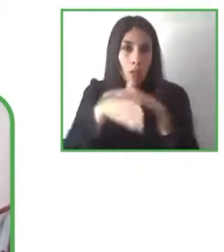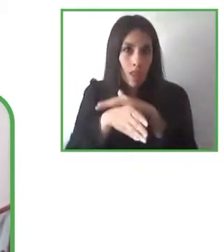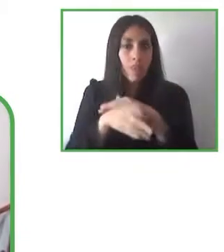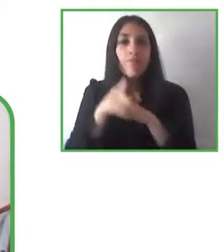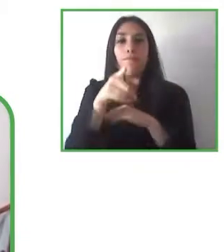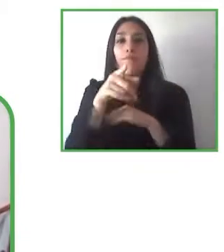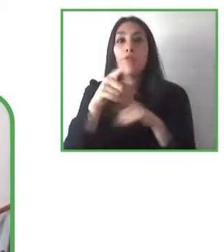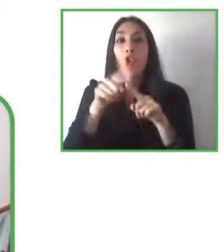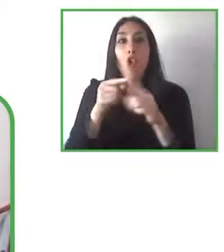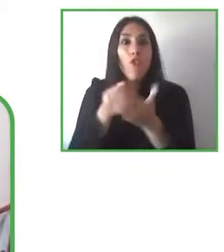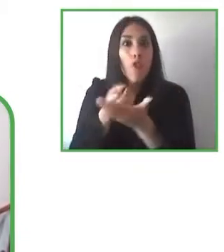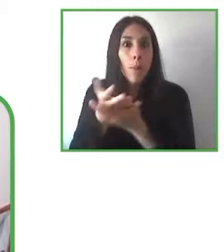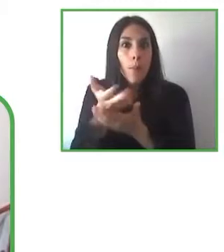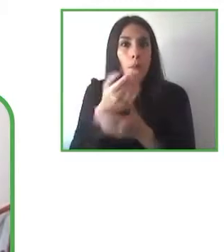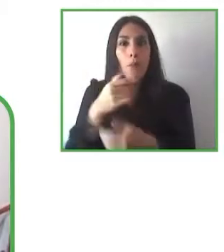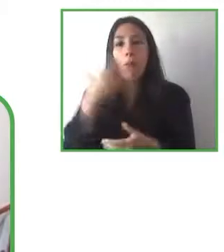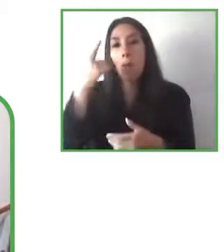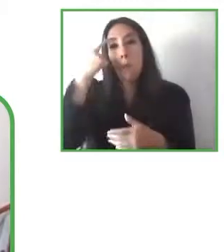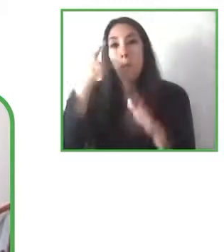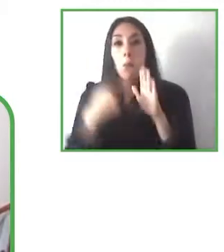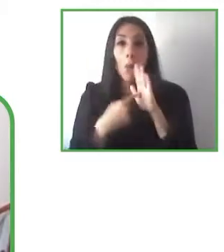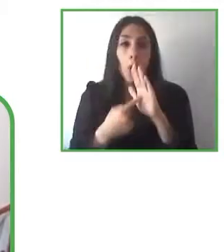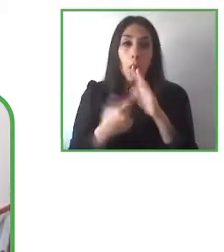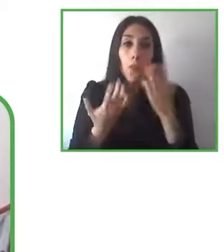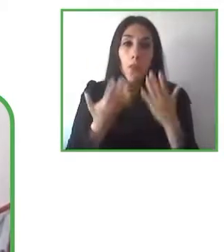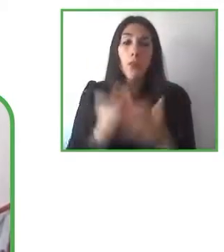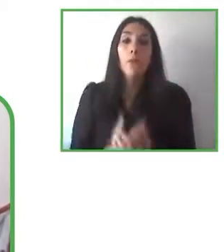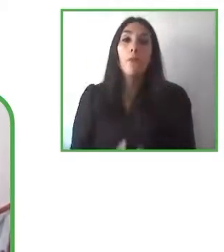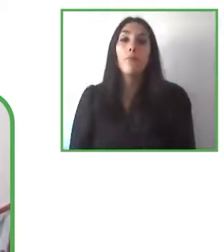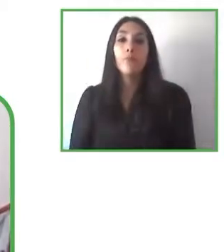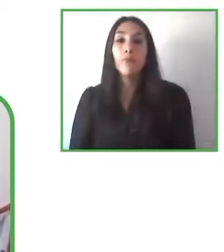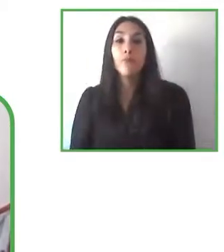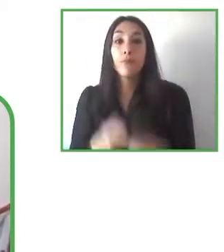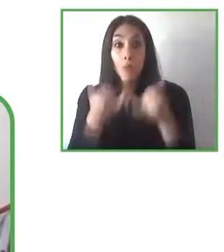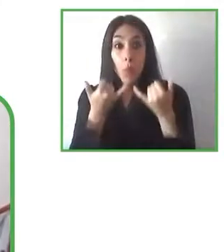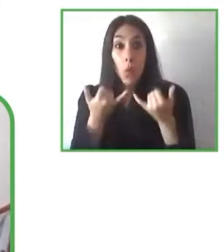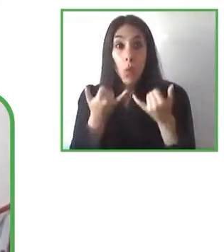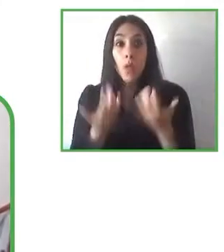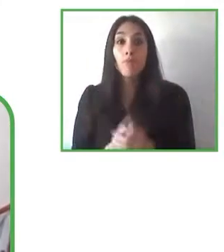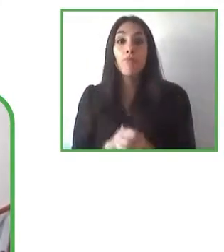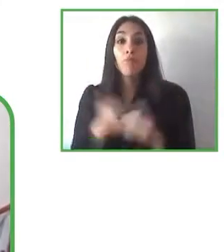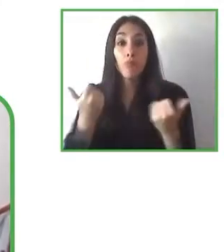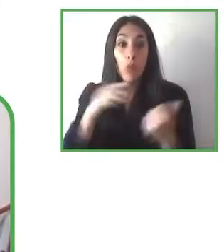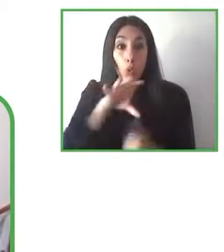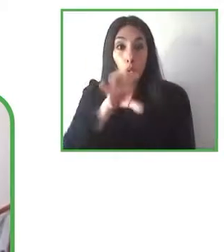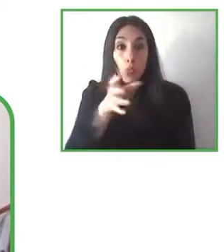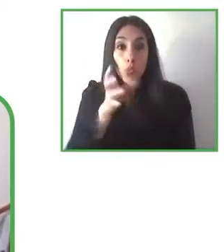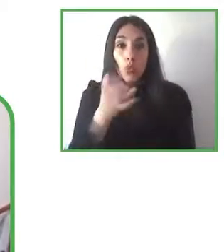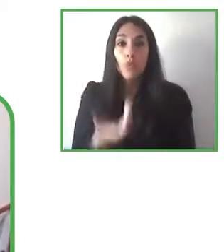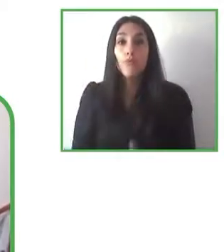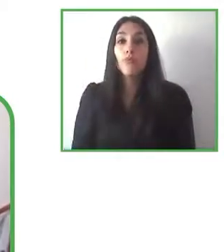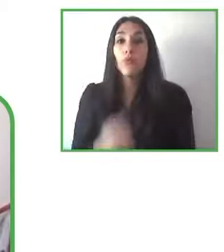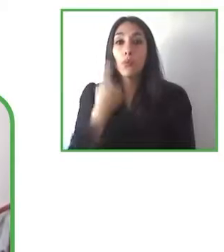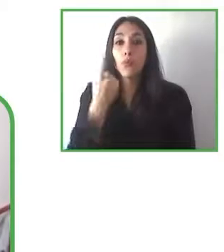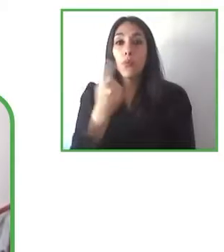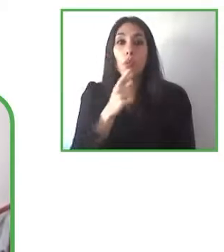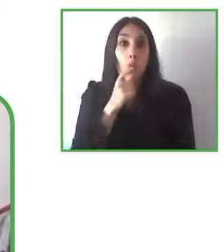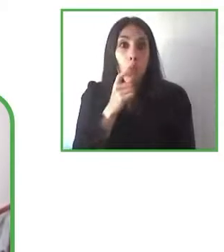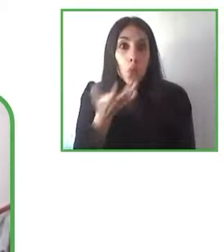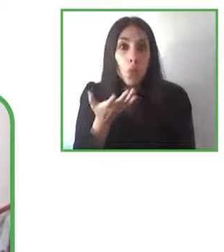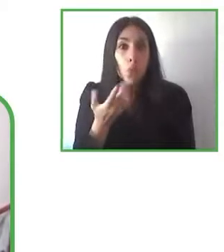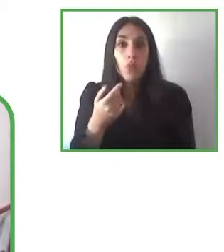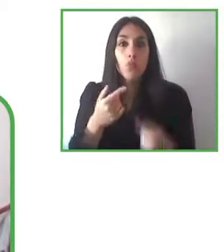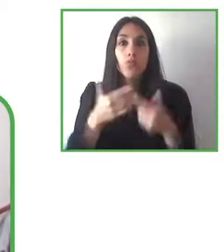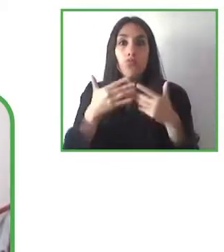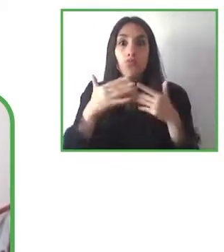a replicarla en otros contextos y en otros países yo creo que lo primero es contar con una herramienta lo suficientemente flexible que te